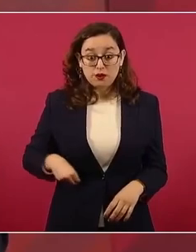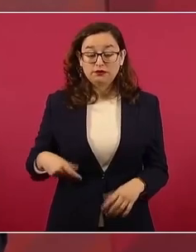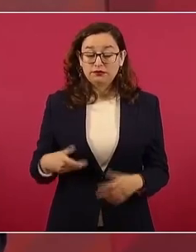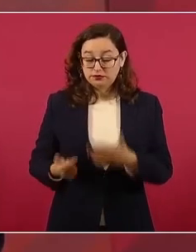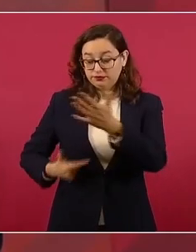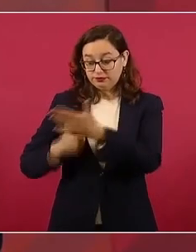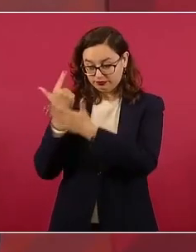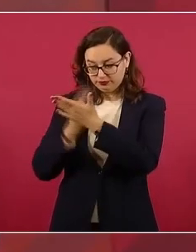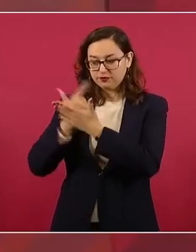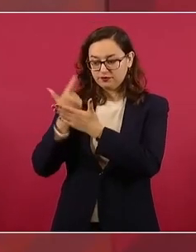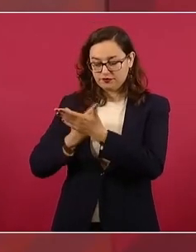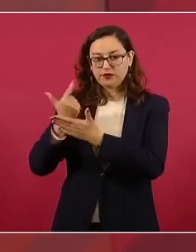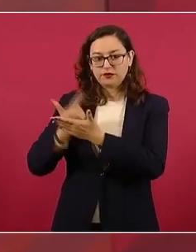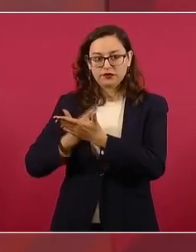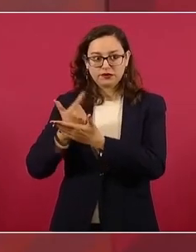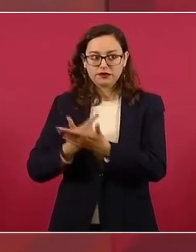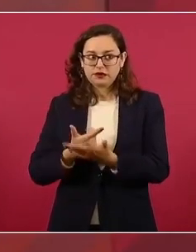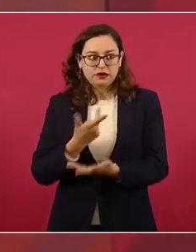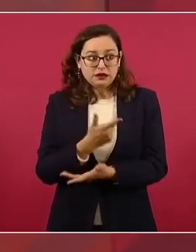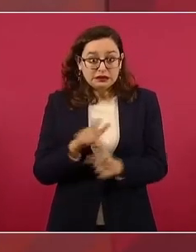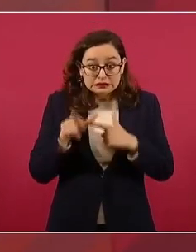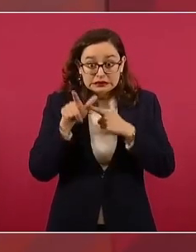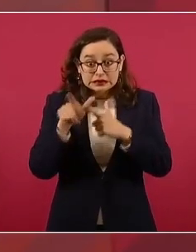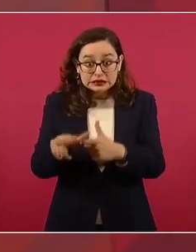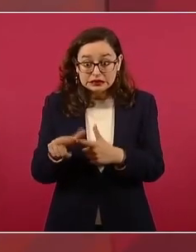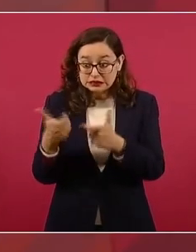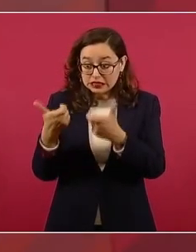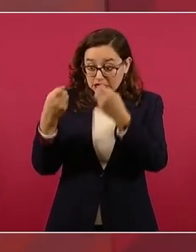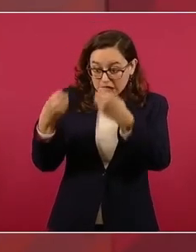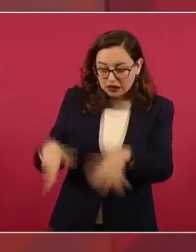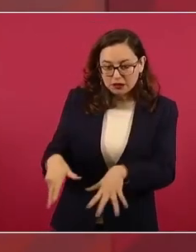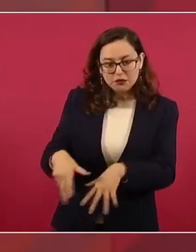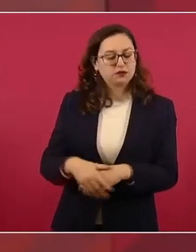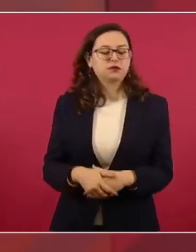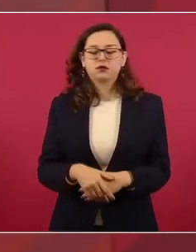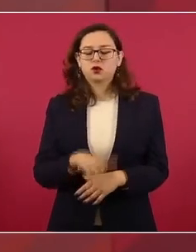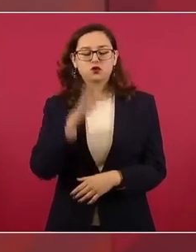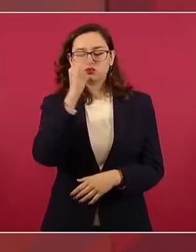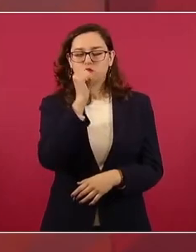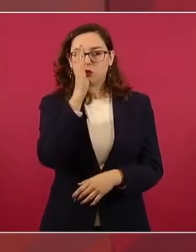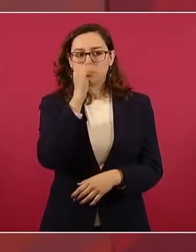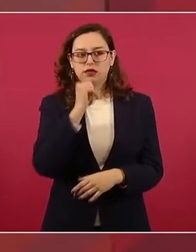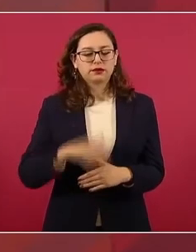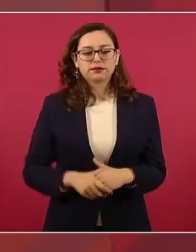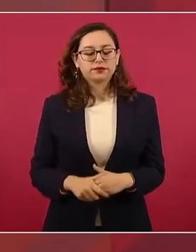cuentas, pero ya no podíamos. ¿Cuánto se llevó al Consejo de Seguridad?